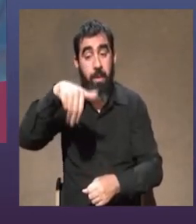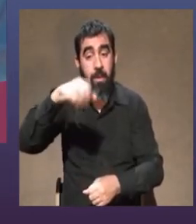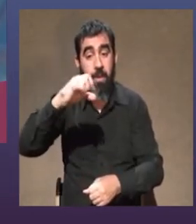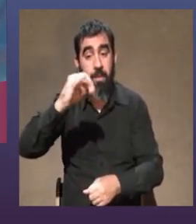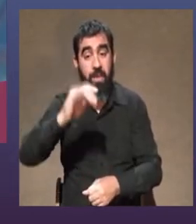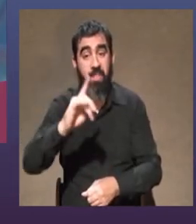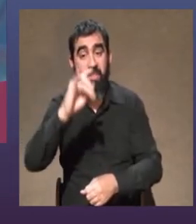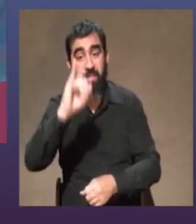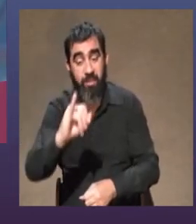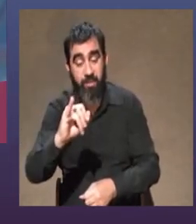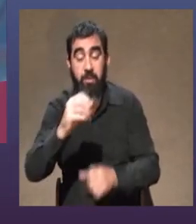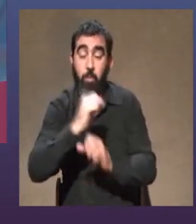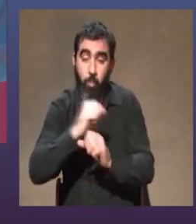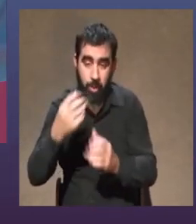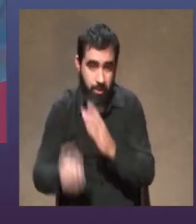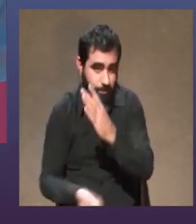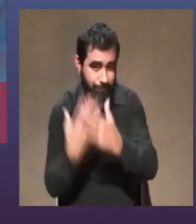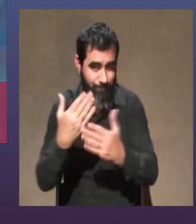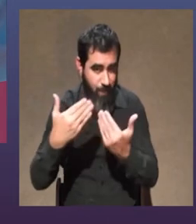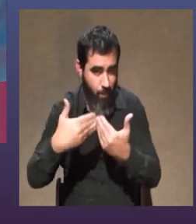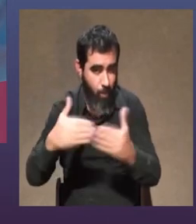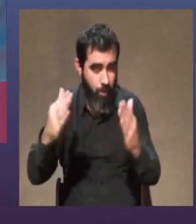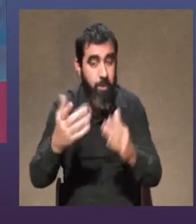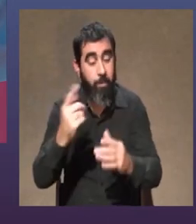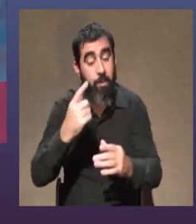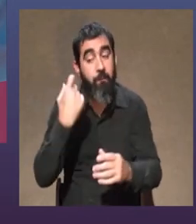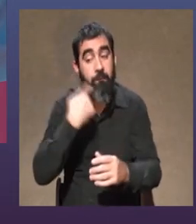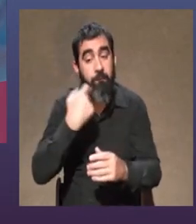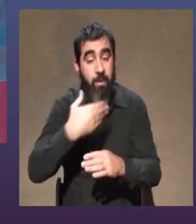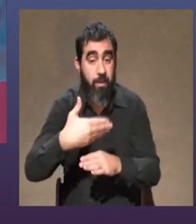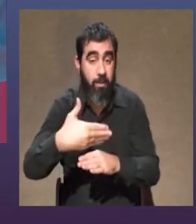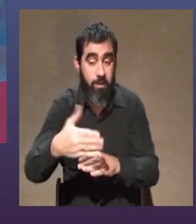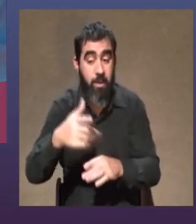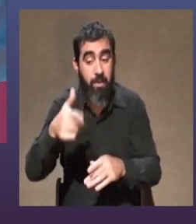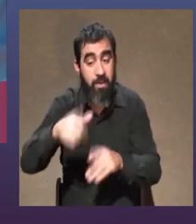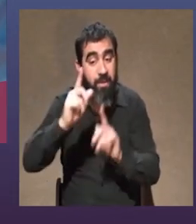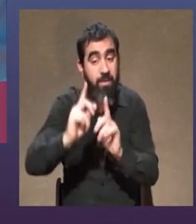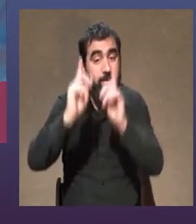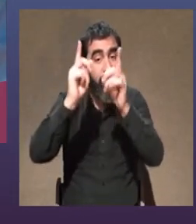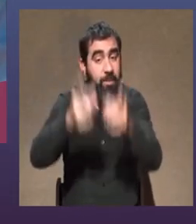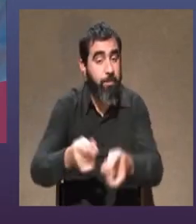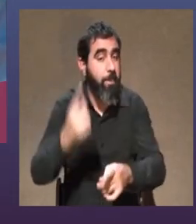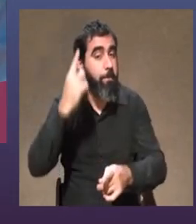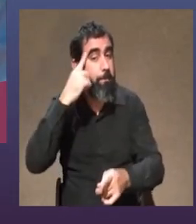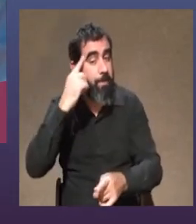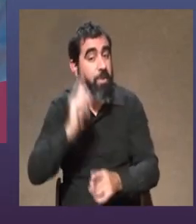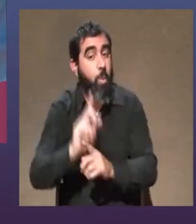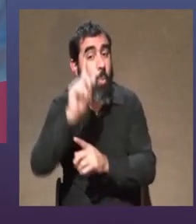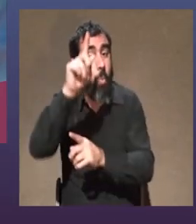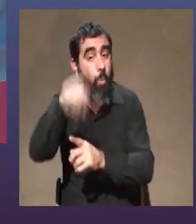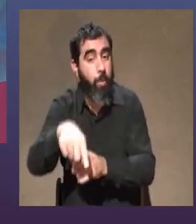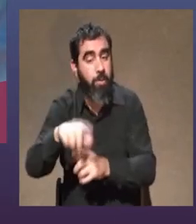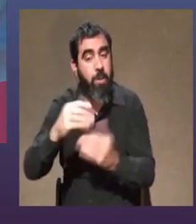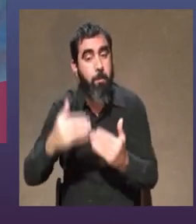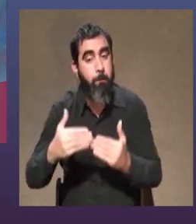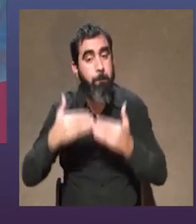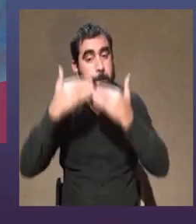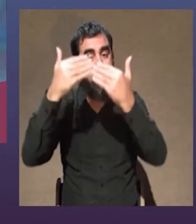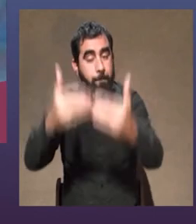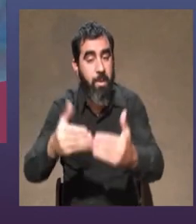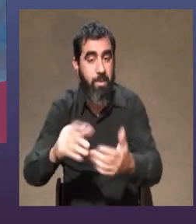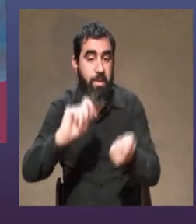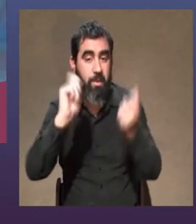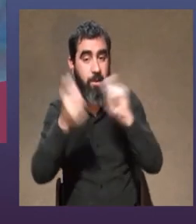a poder estrenar no tengo dudas pero bueno aún también esto este espectáculo que estaba pensado para un mes se va a correr para otro